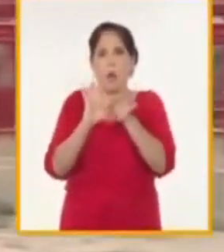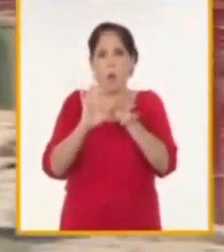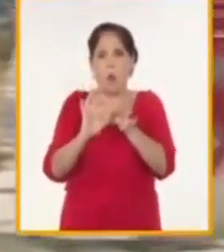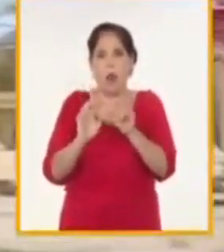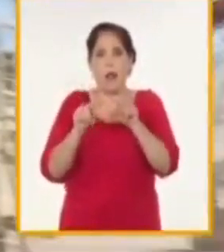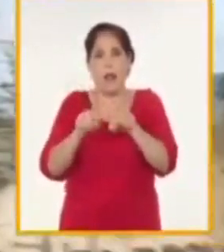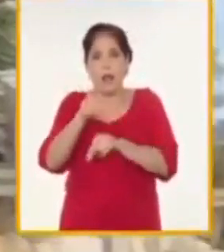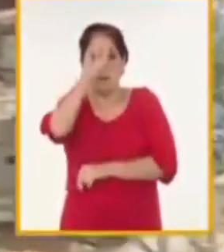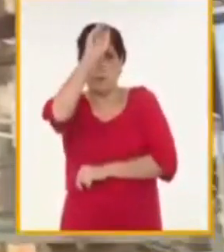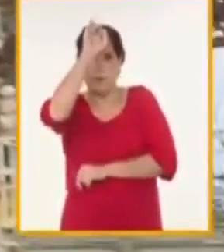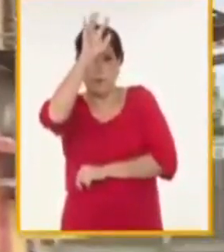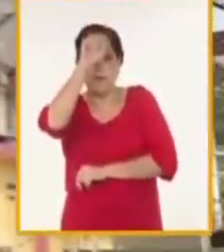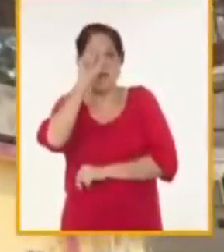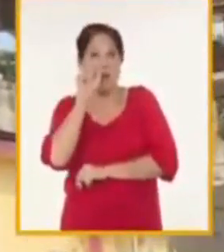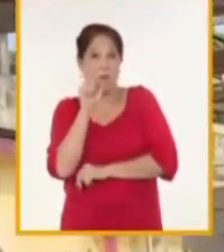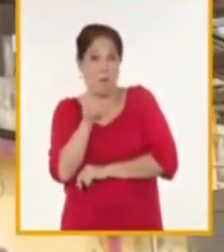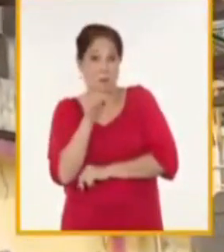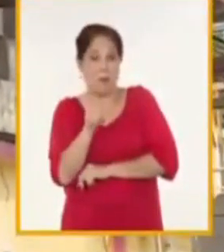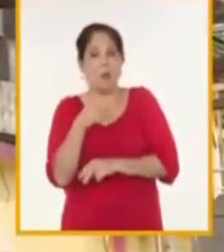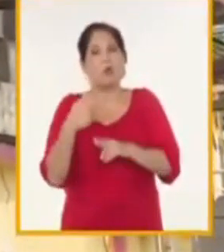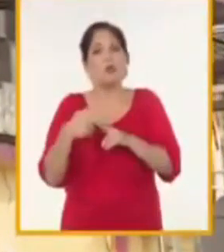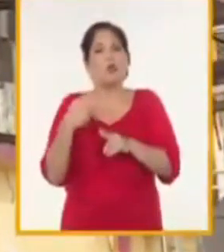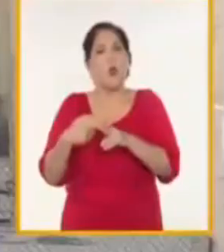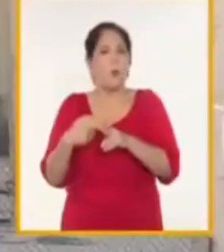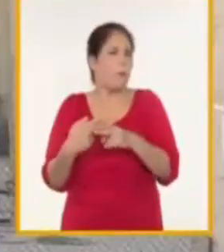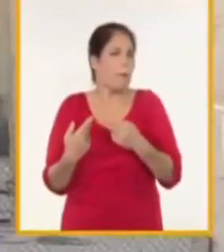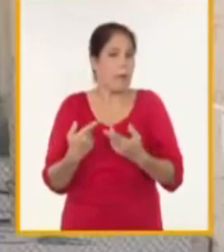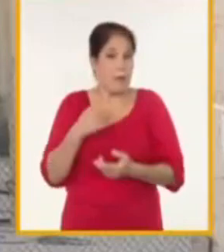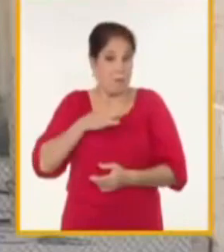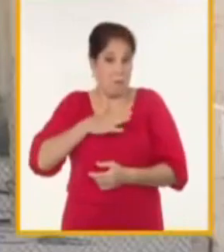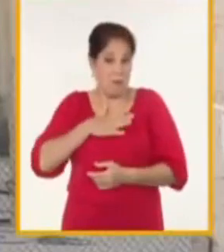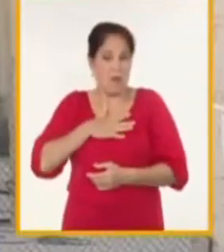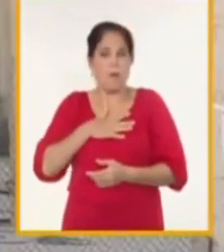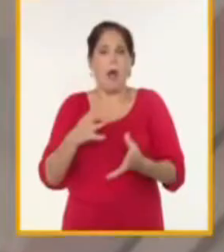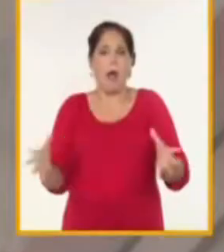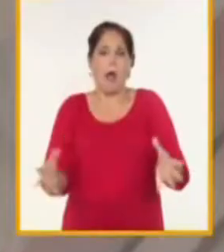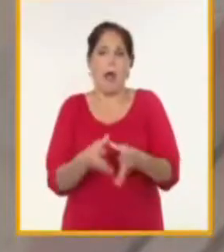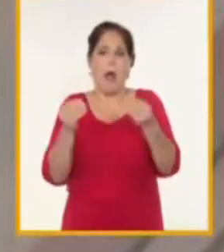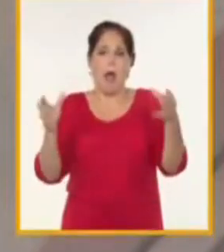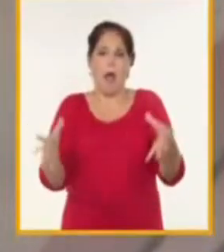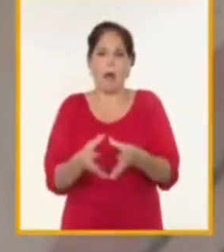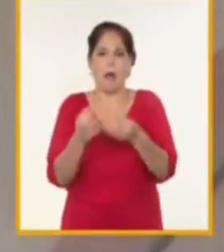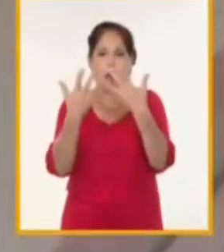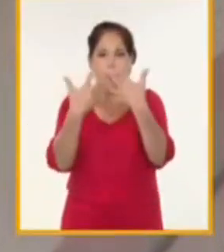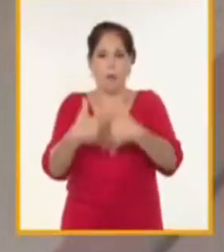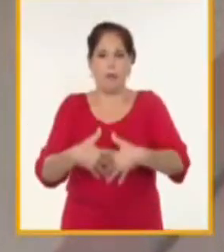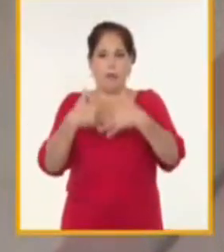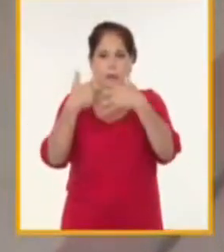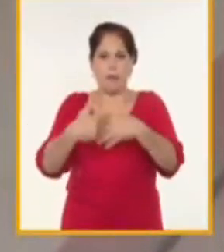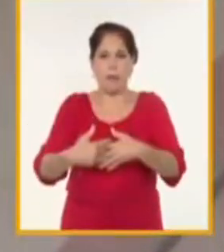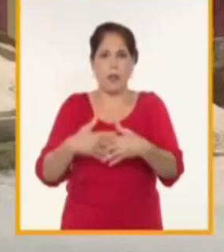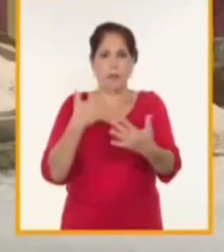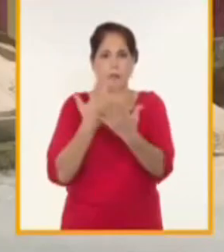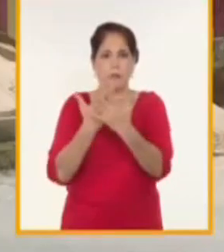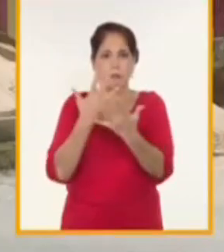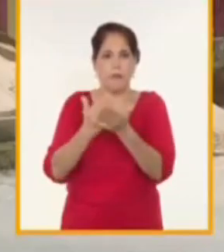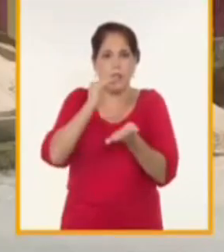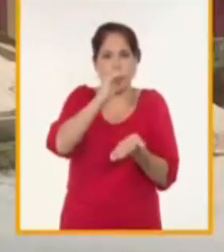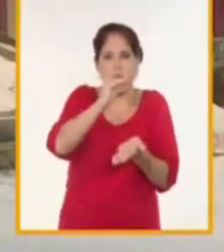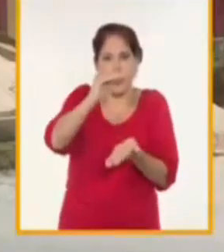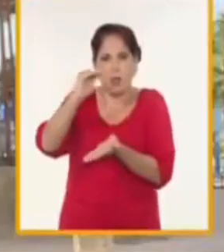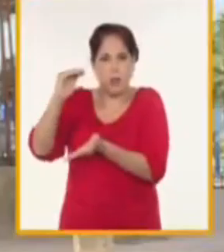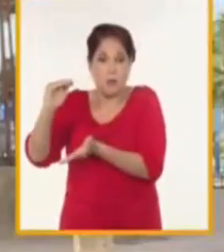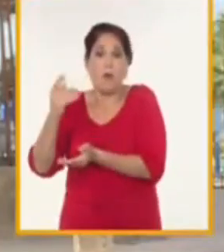geominera pinareña llamada a suministrar la arena sílice para la fabricación de envases de vidrio aún